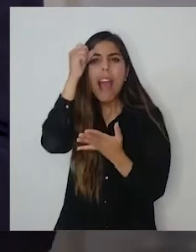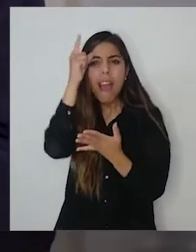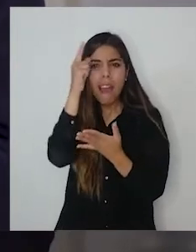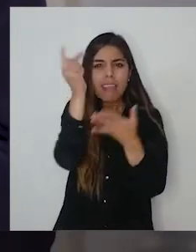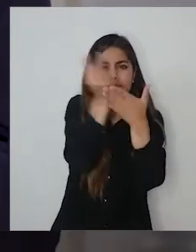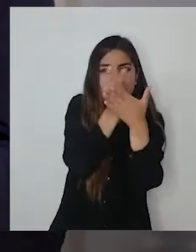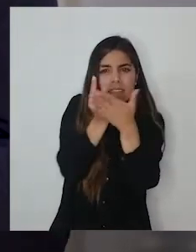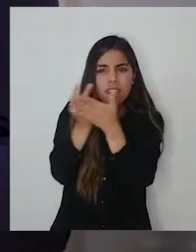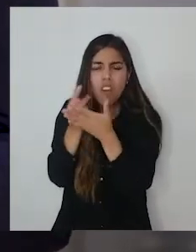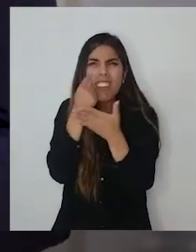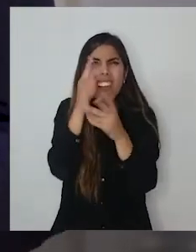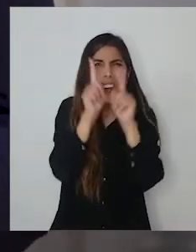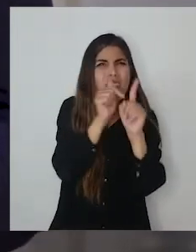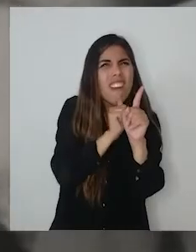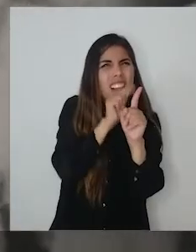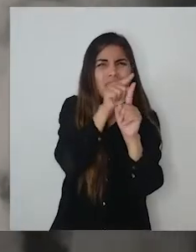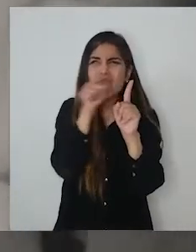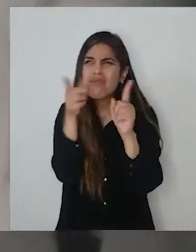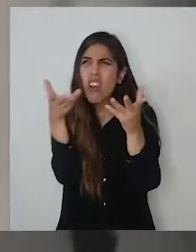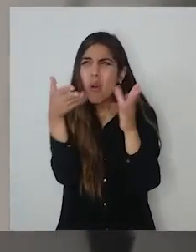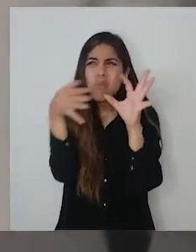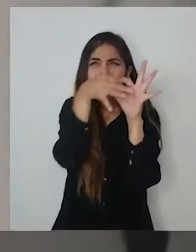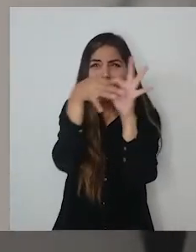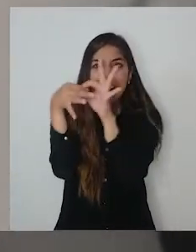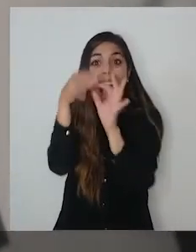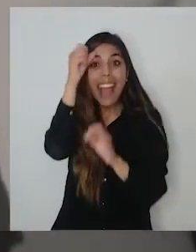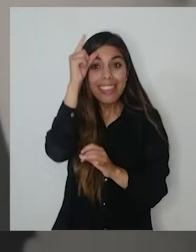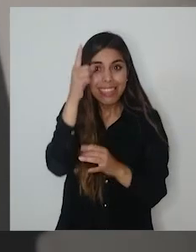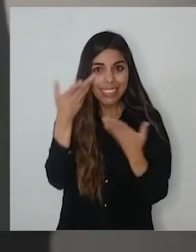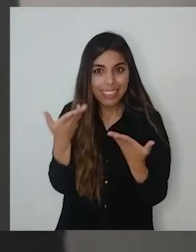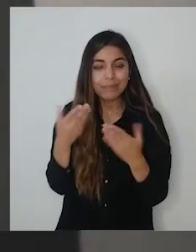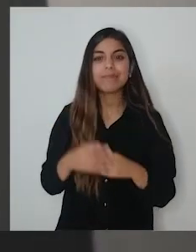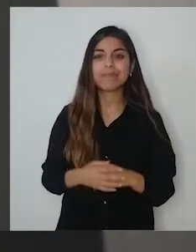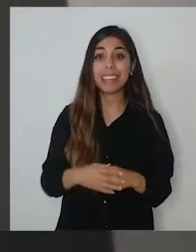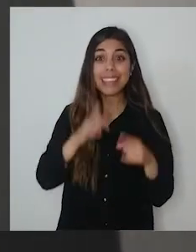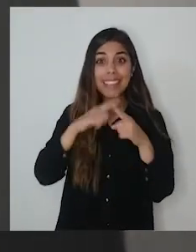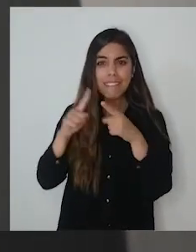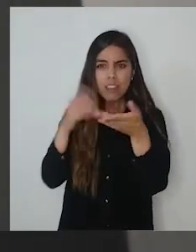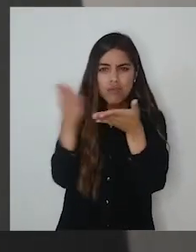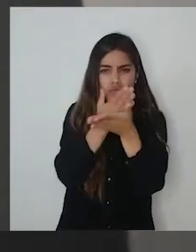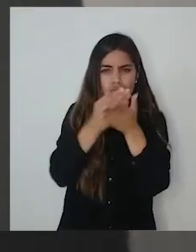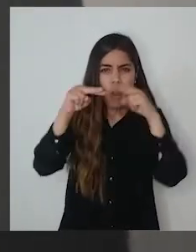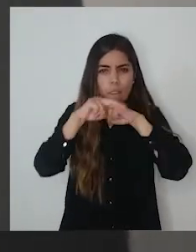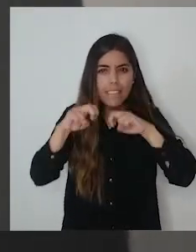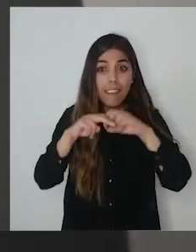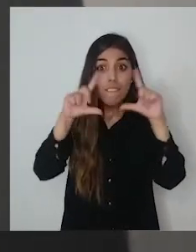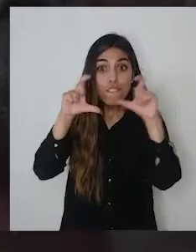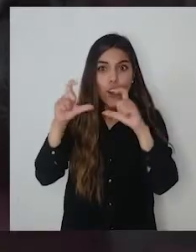comprensión de la obra. Hoy día las lagunas que tienen nos permiten entenderla muy completamente. Me aseguró cantidad de documentos,